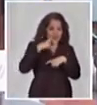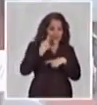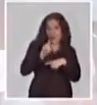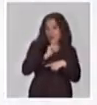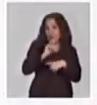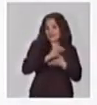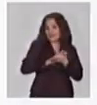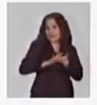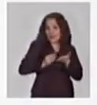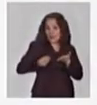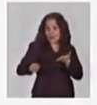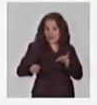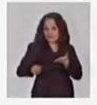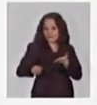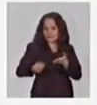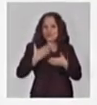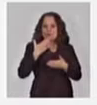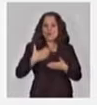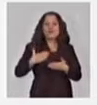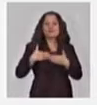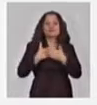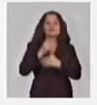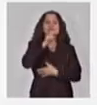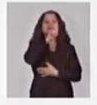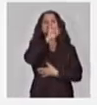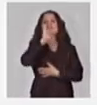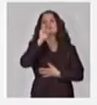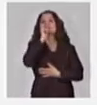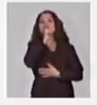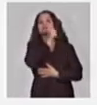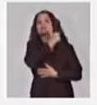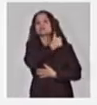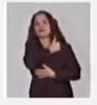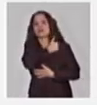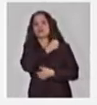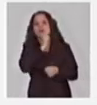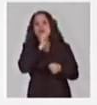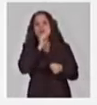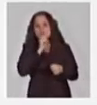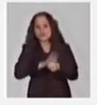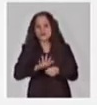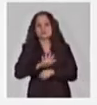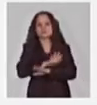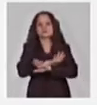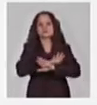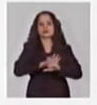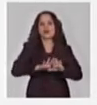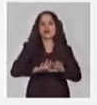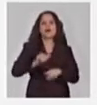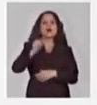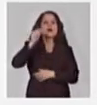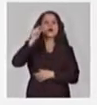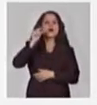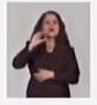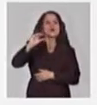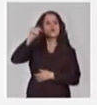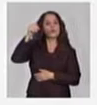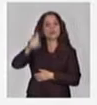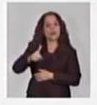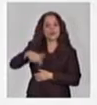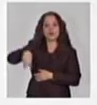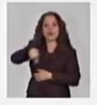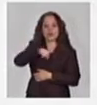para que el 17 de diciembre inicie el pago de las pensiones de la Seguridad Social